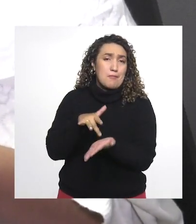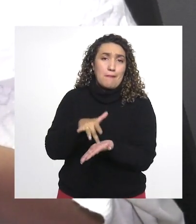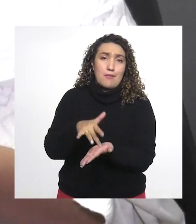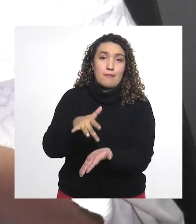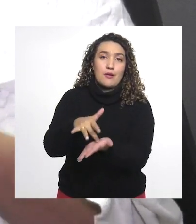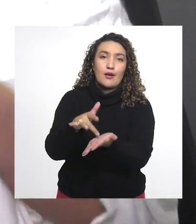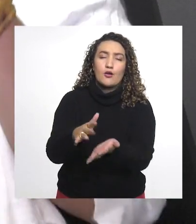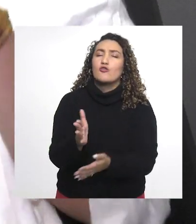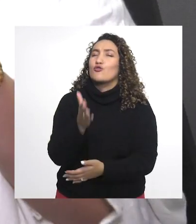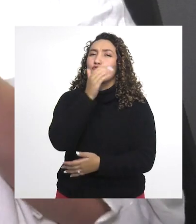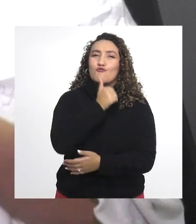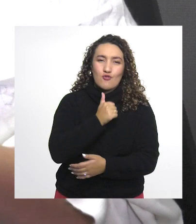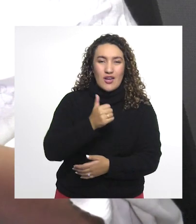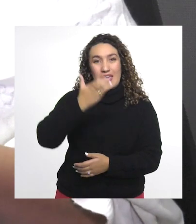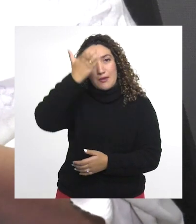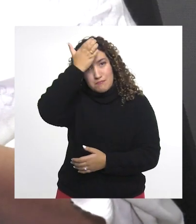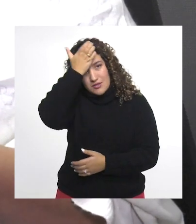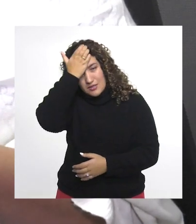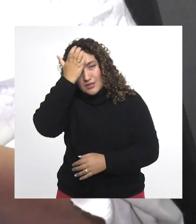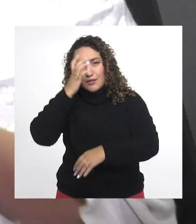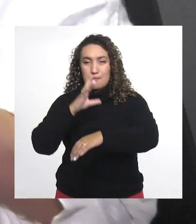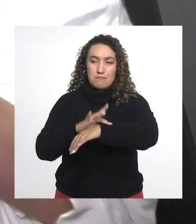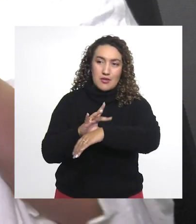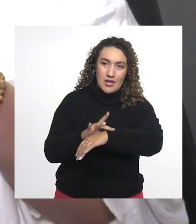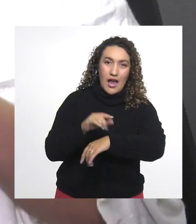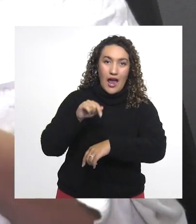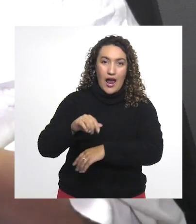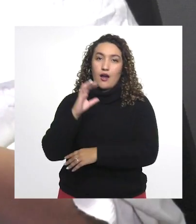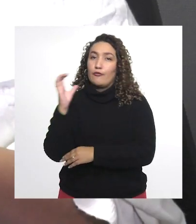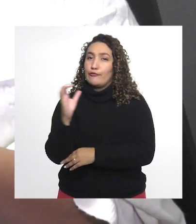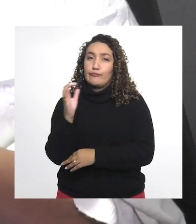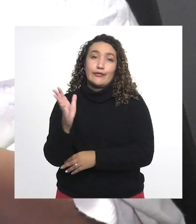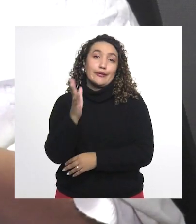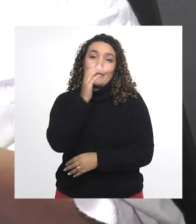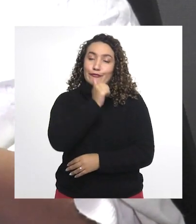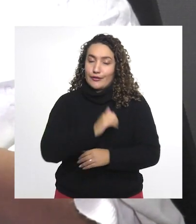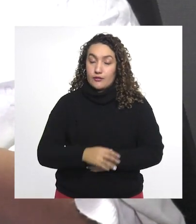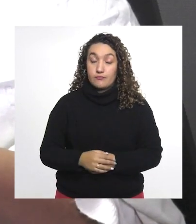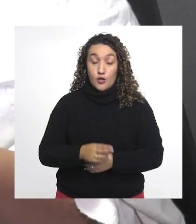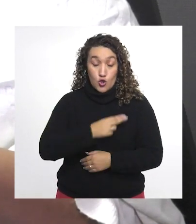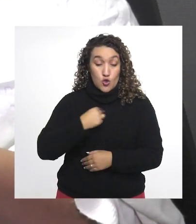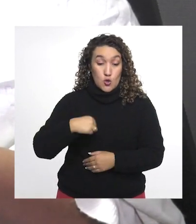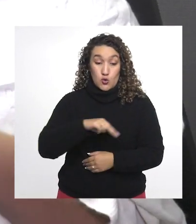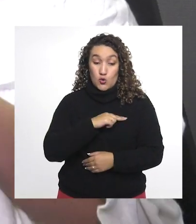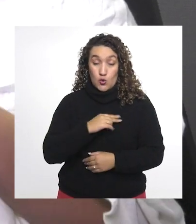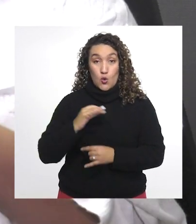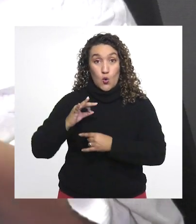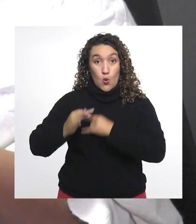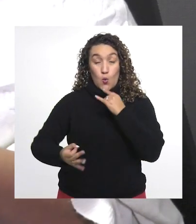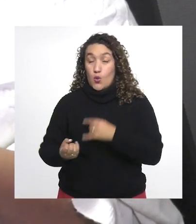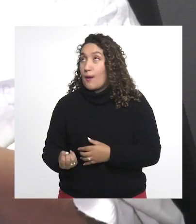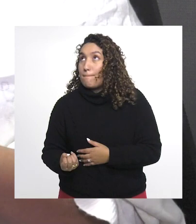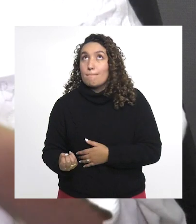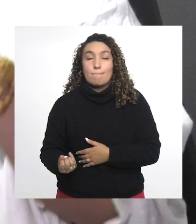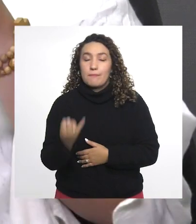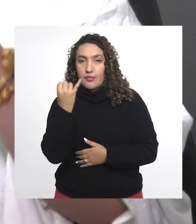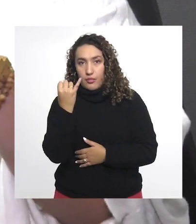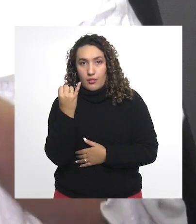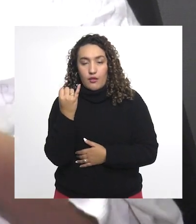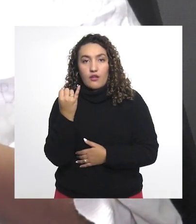de semana, son programas netamente presenciales. No hay ningún programa ni de medicina ni de enfermería en el país en esta modalidad.